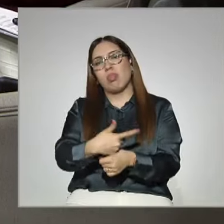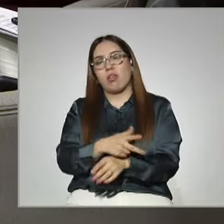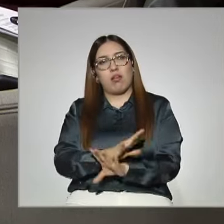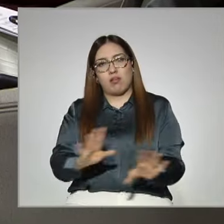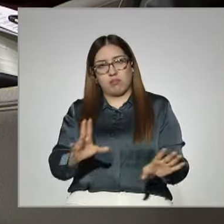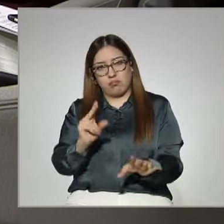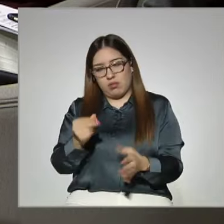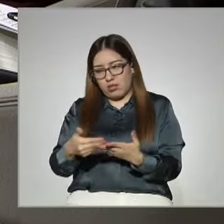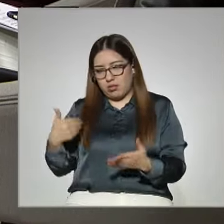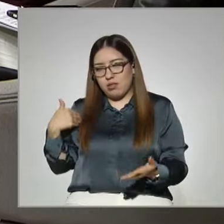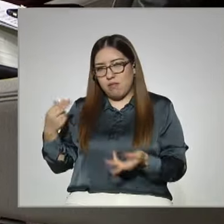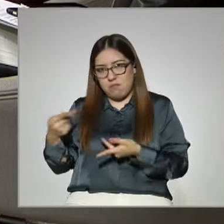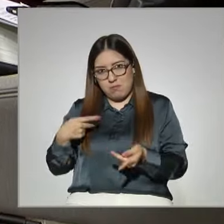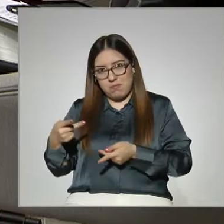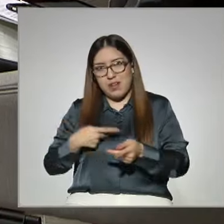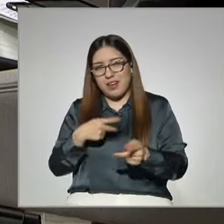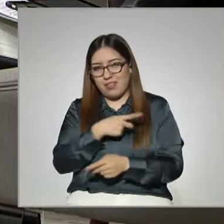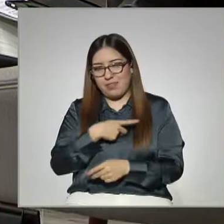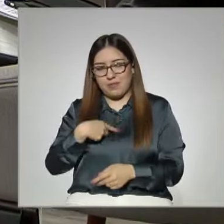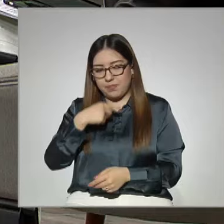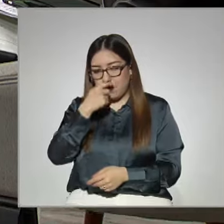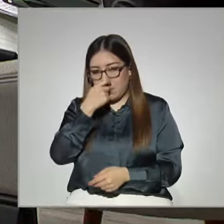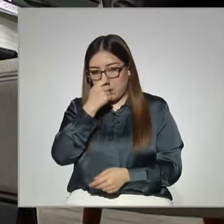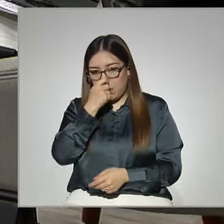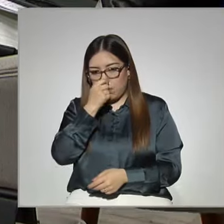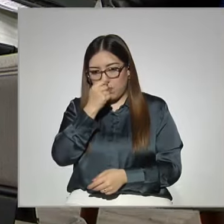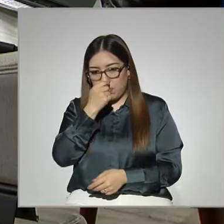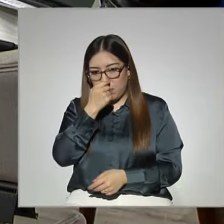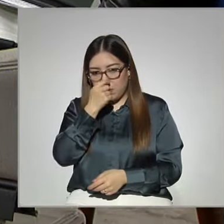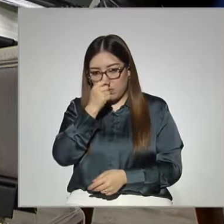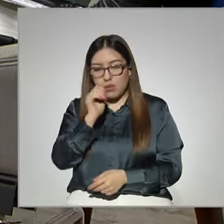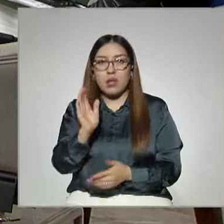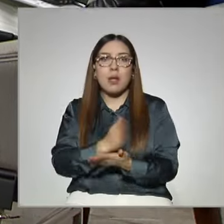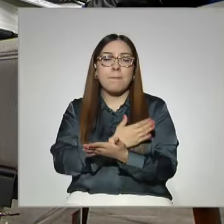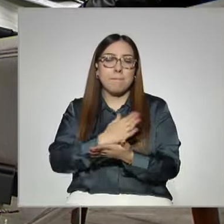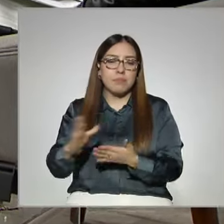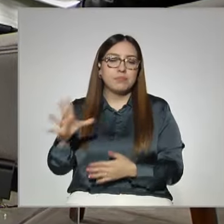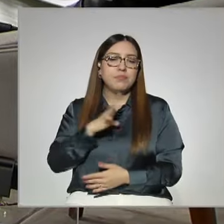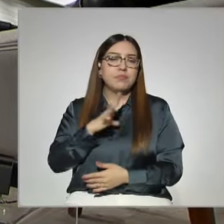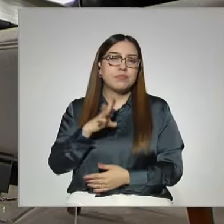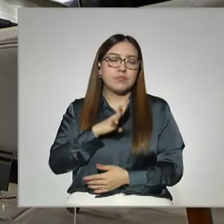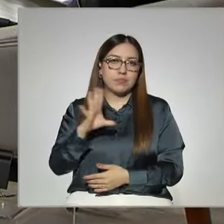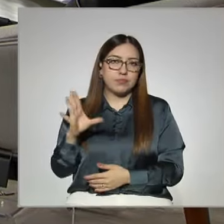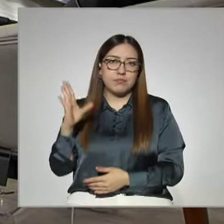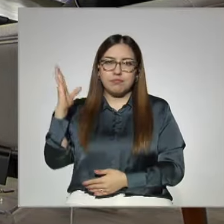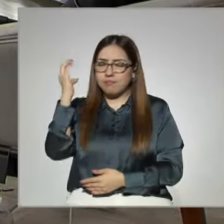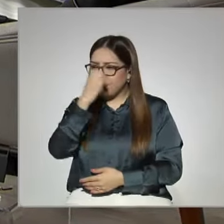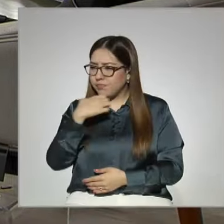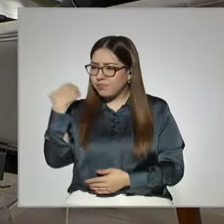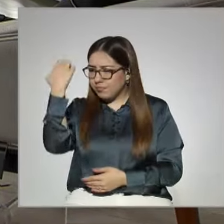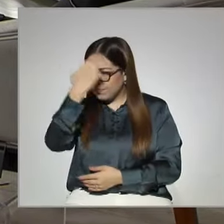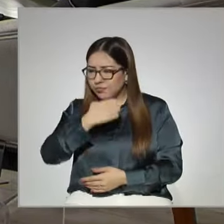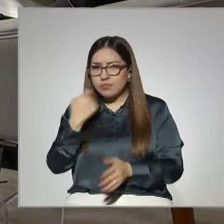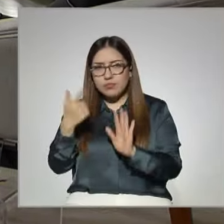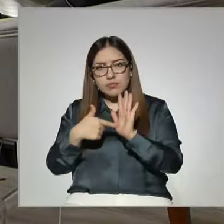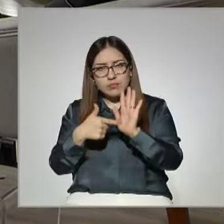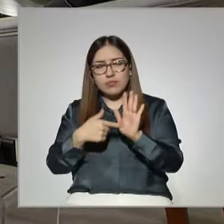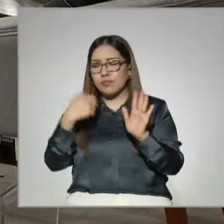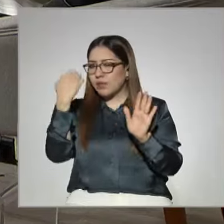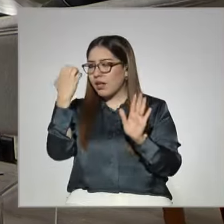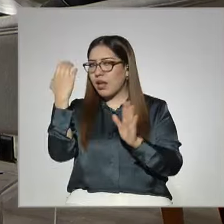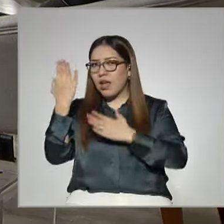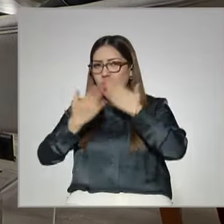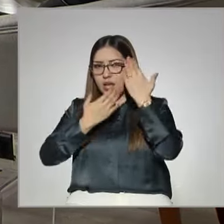Y por otro lado, un poco complementando lo que decían, hay estudios que muestran que la educación es el principal factor de